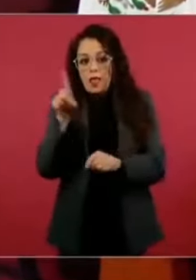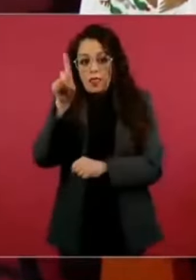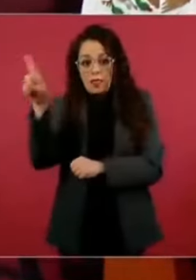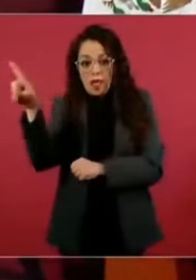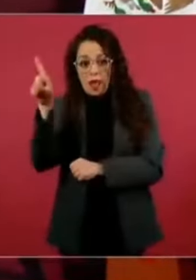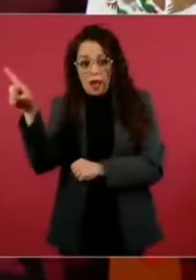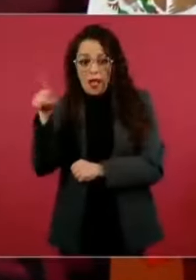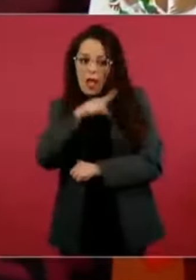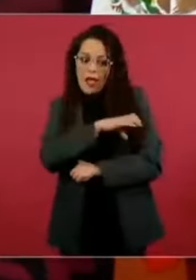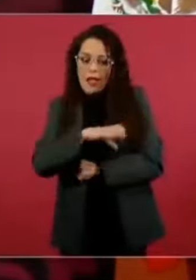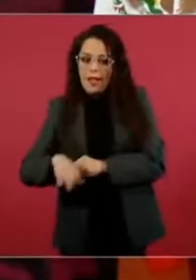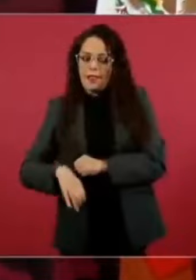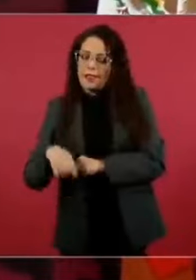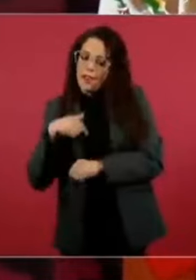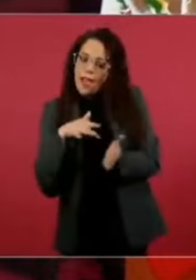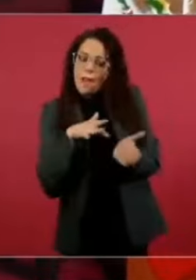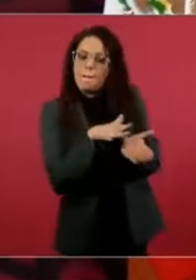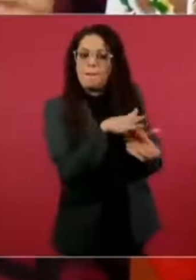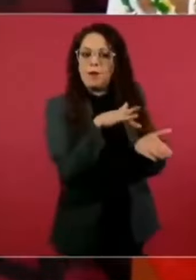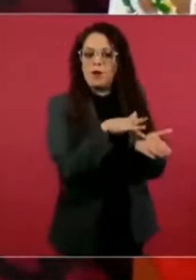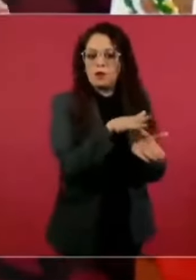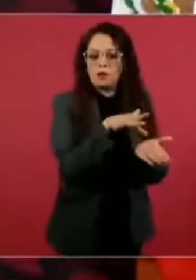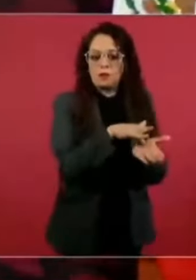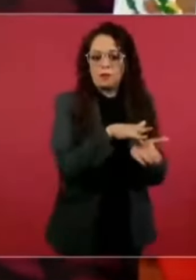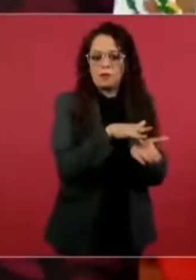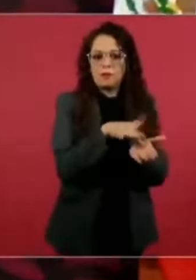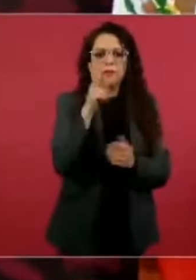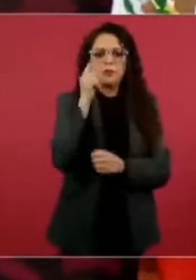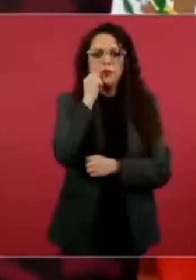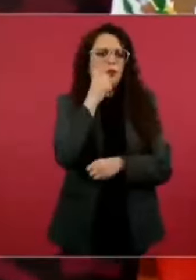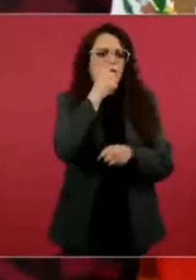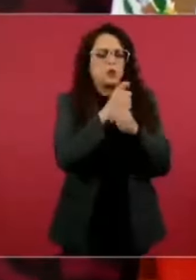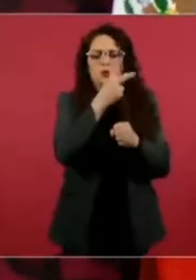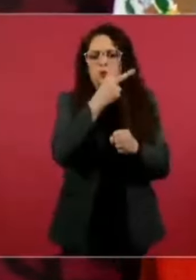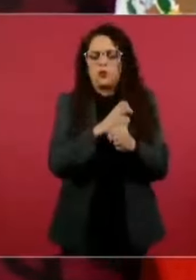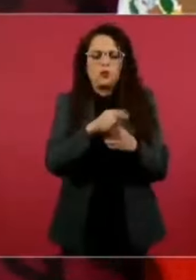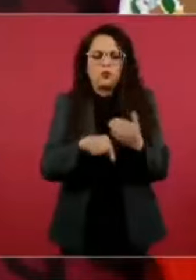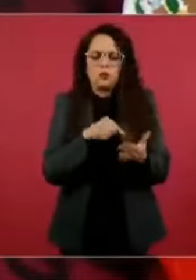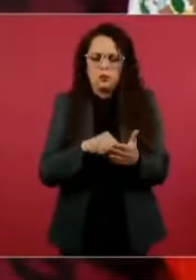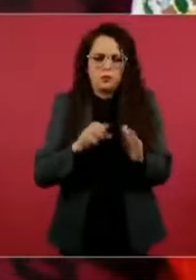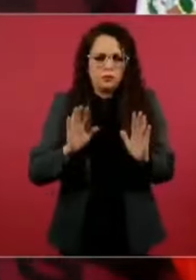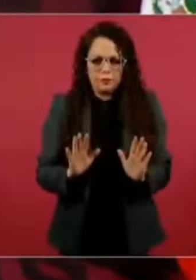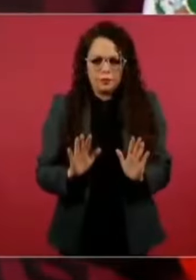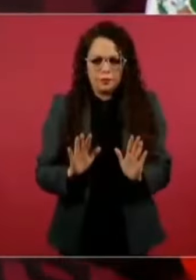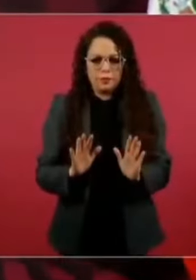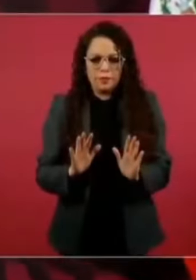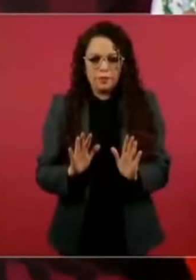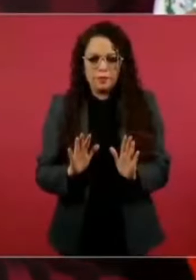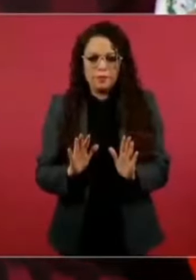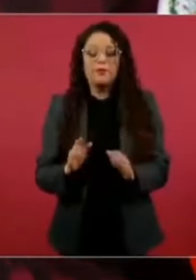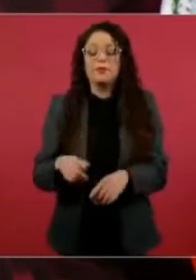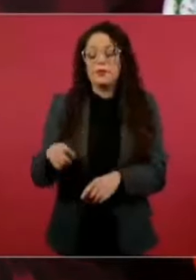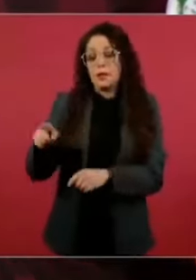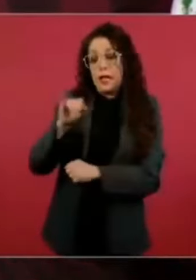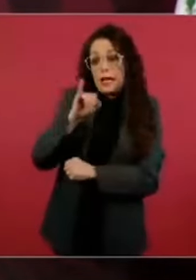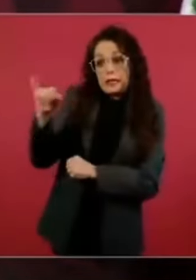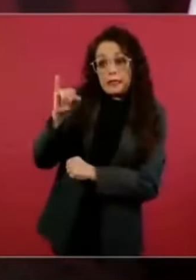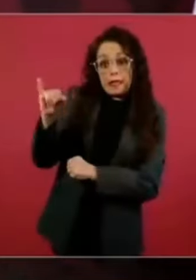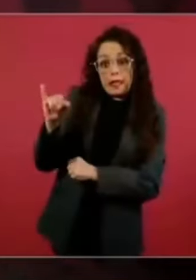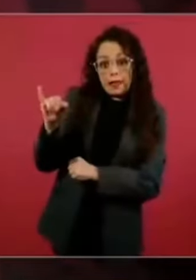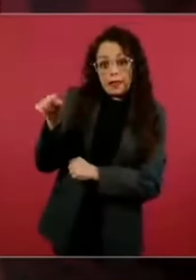candidato. Que quedó en el primero o en el segundo lugar. Los que son más de izquierda